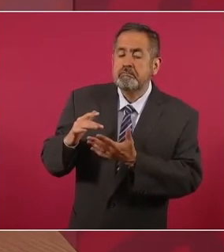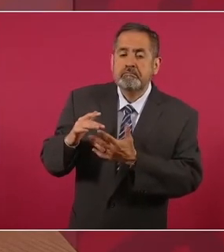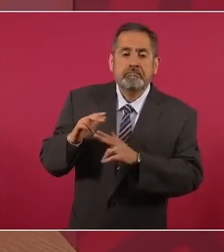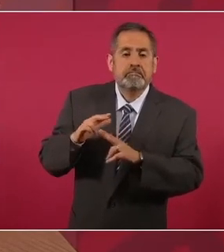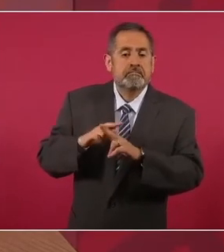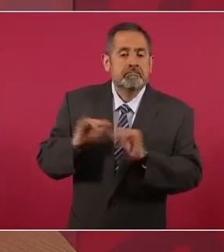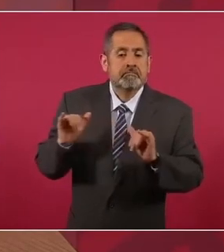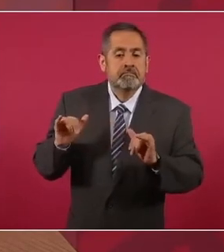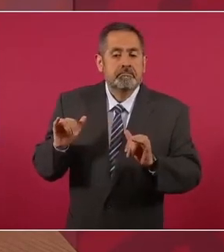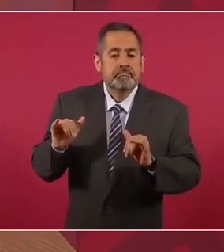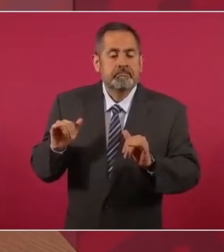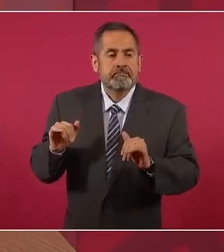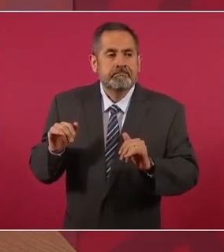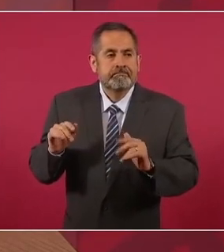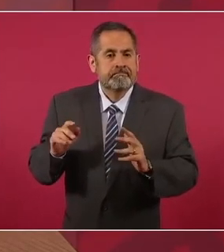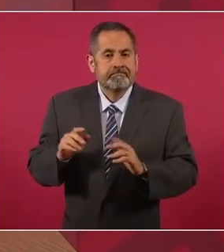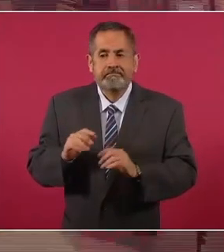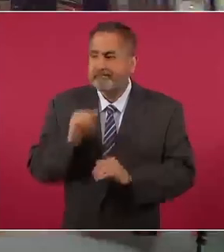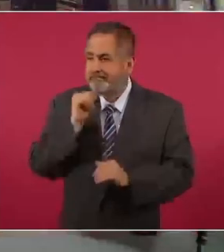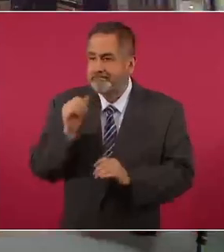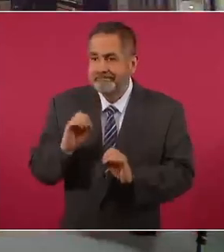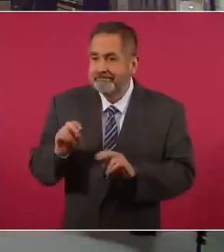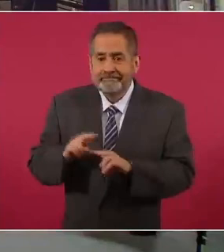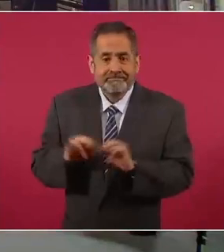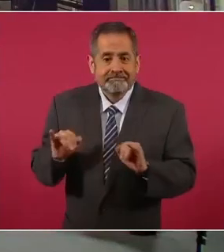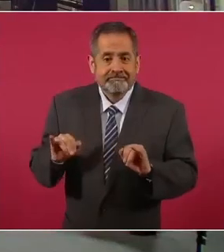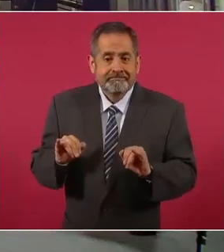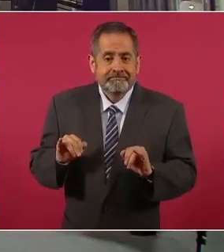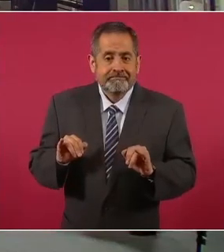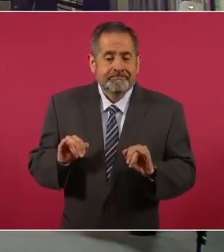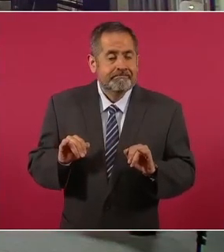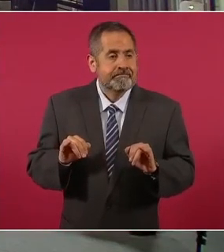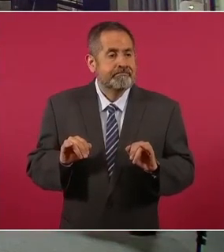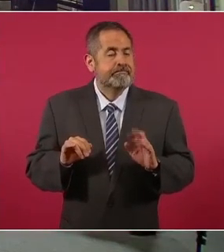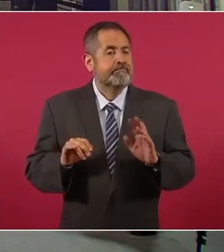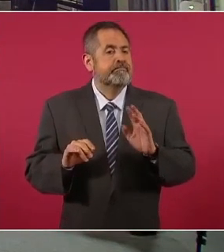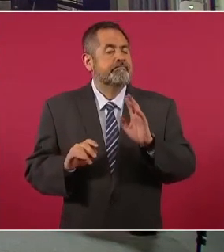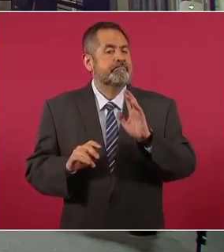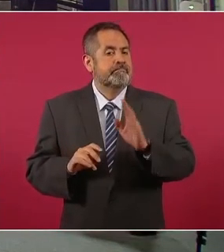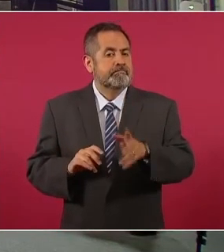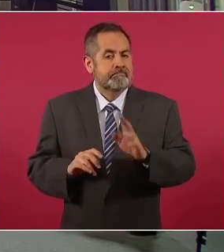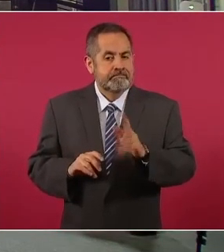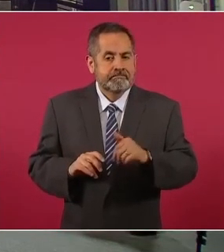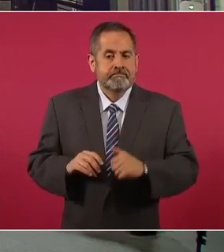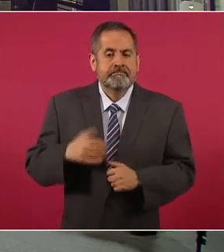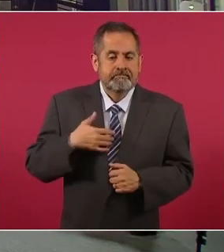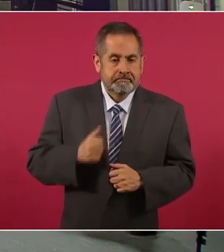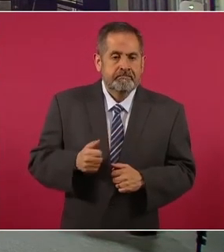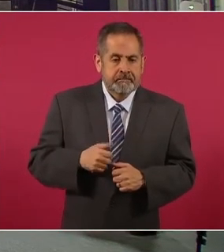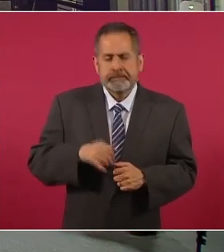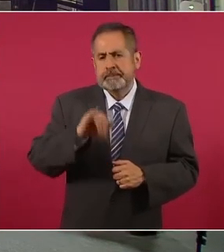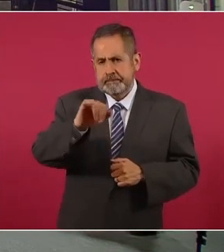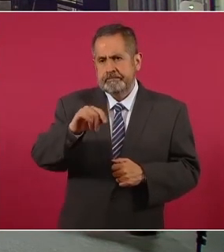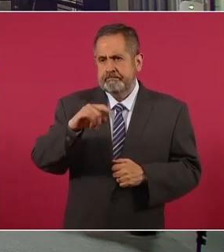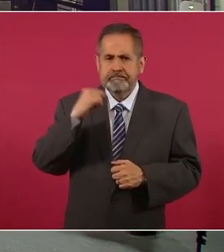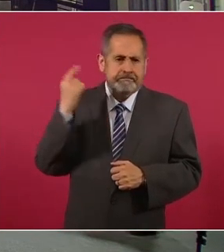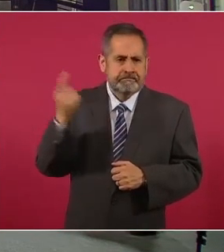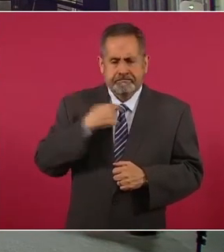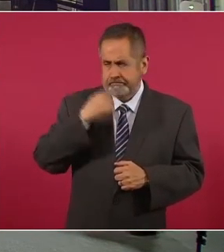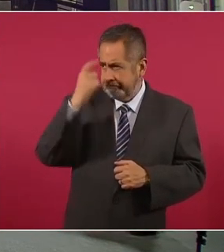Entonces, la lección es que sí se va a buscar una transformación